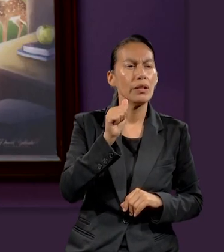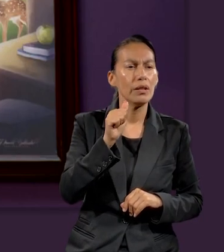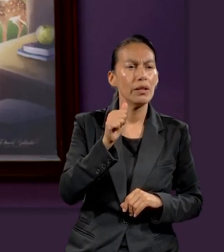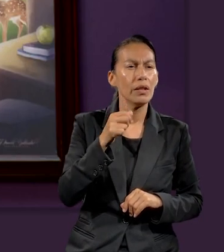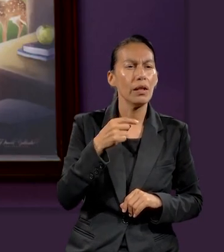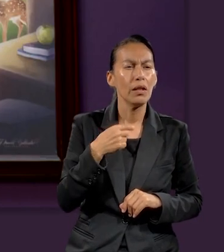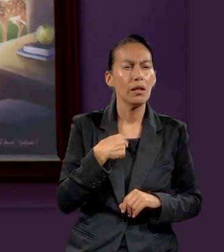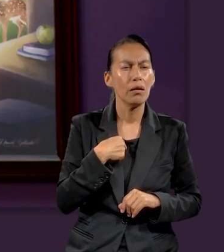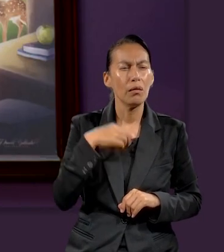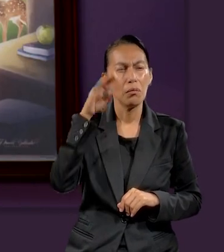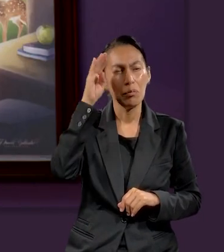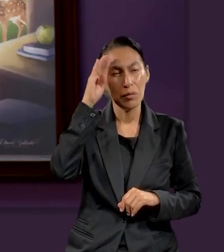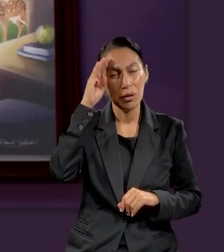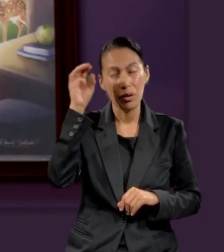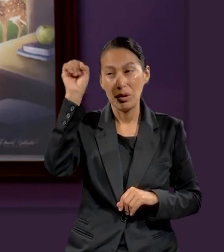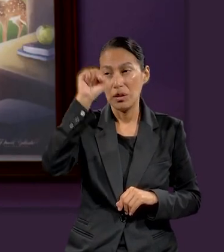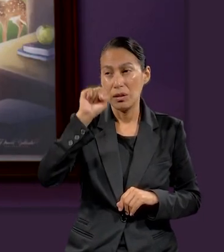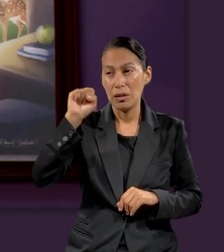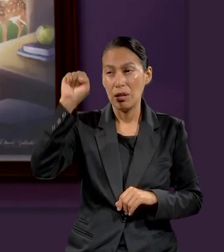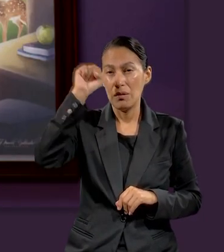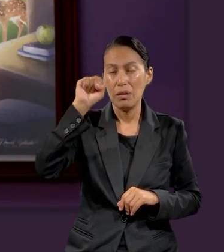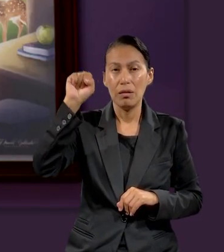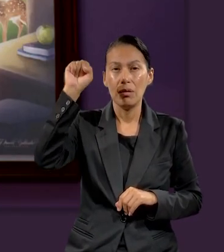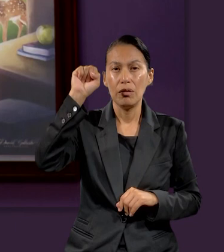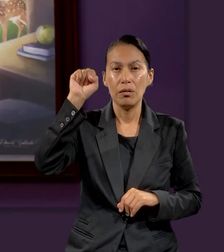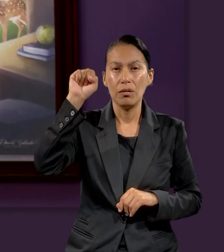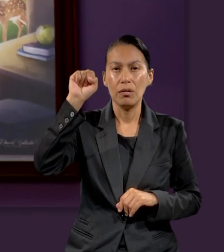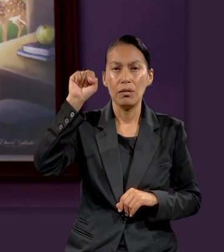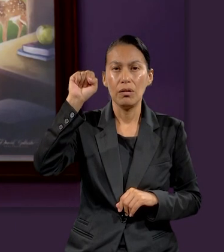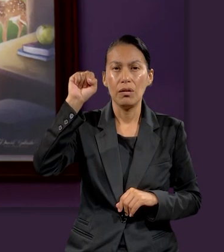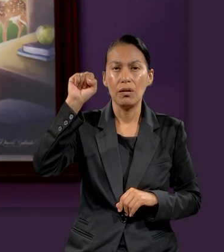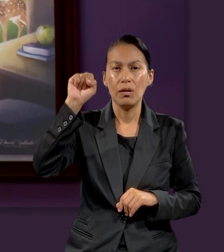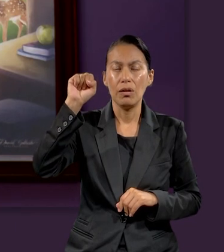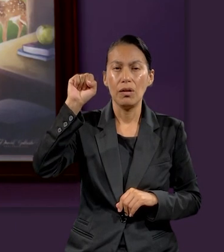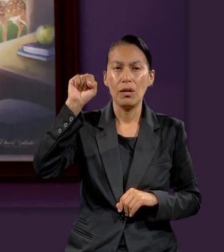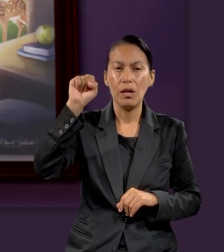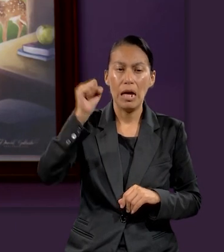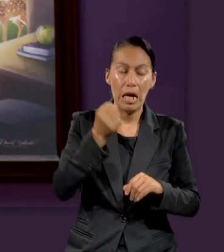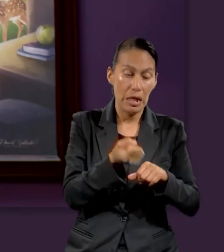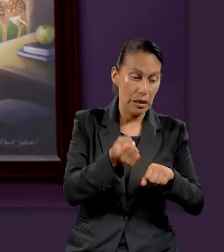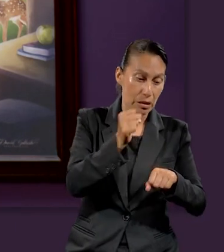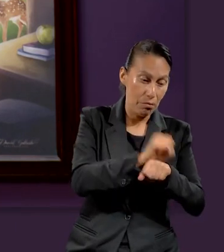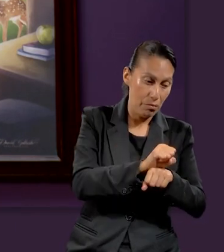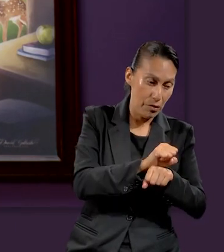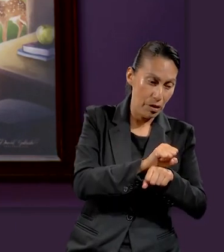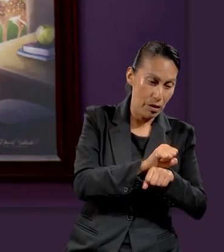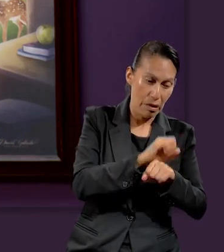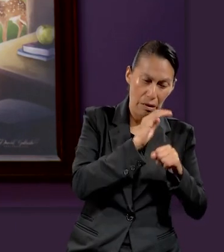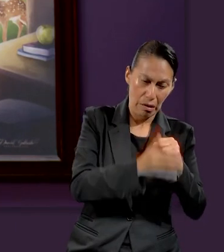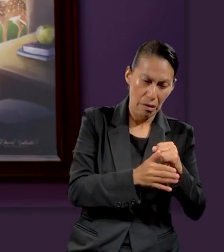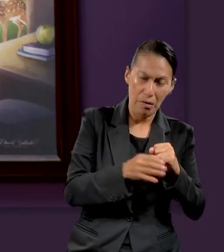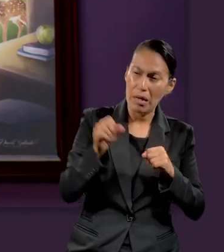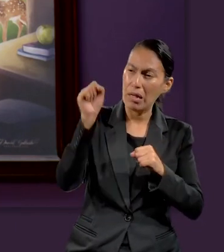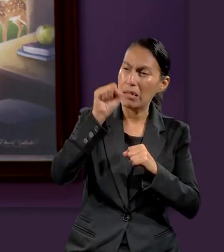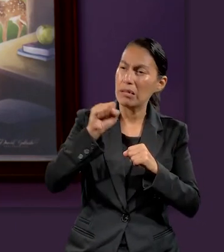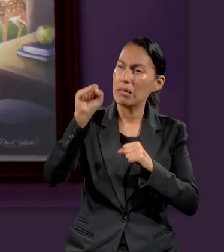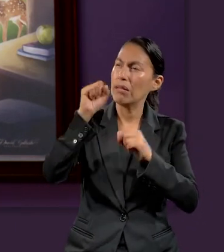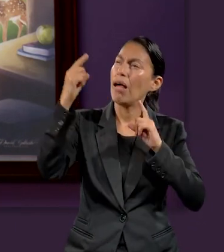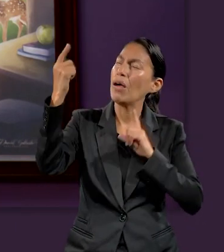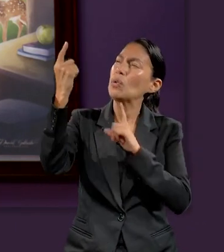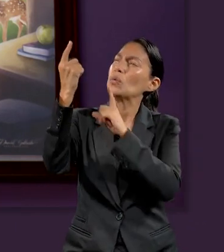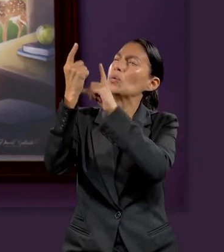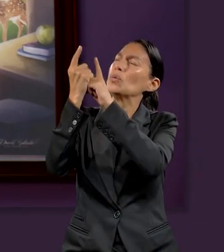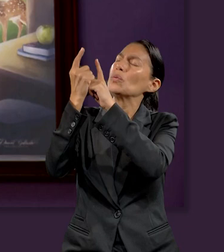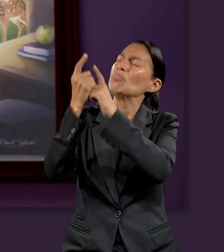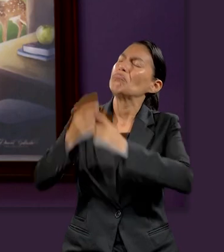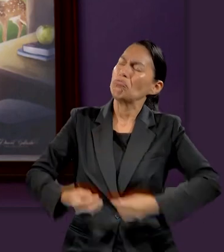que el sábado es la corona de la semana donde podemos acudir a Dios